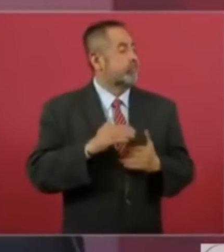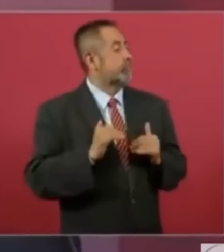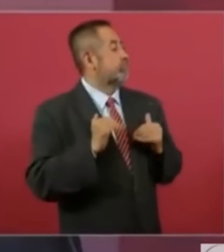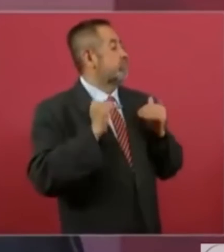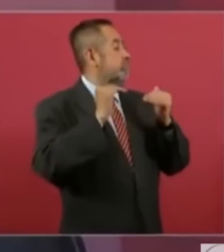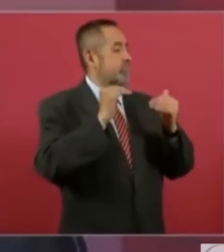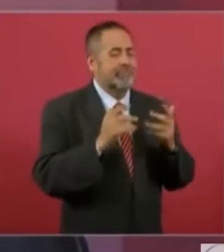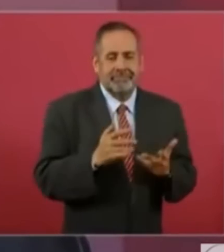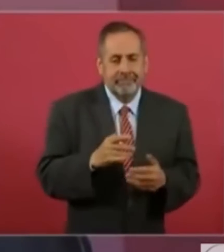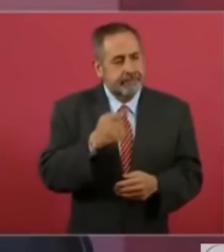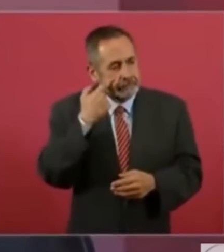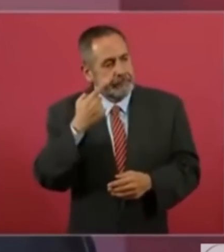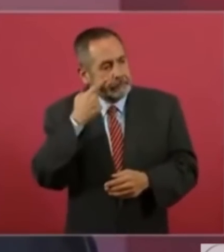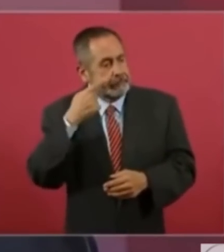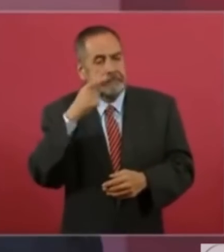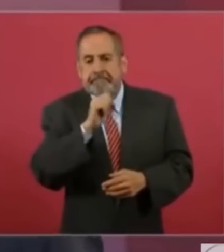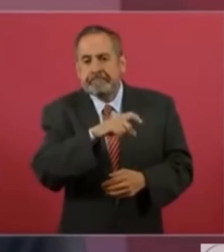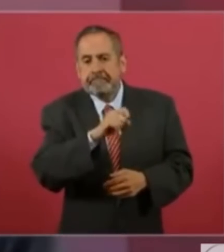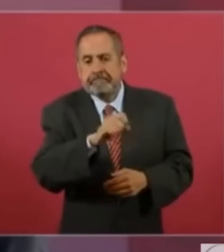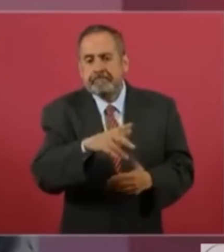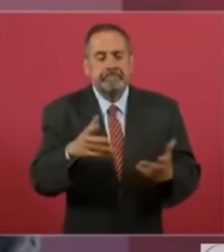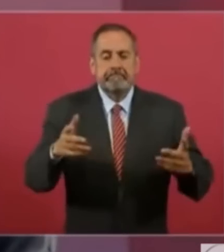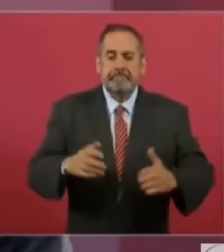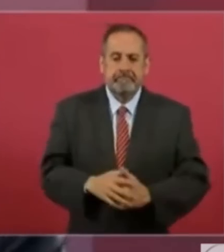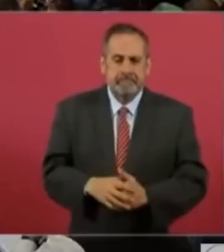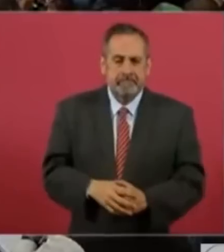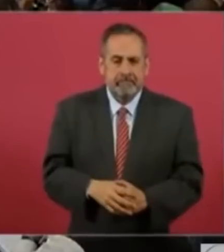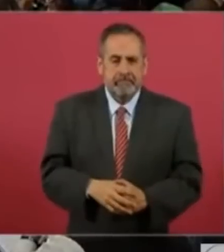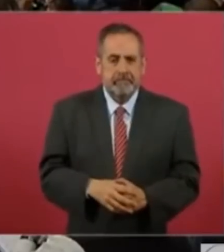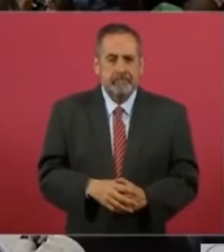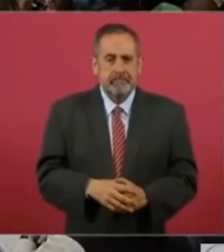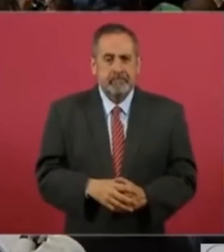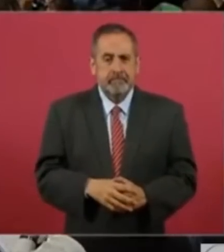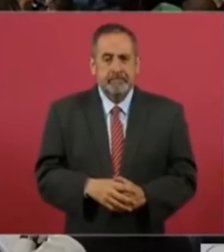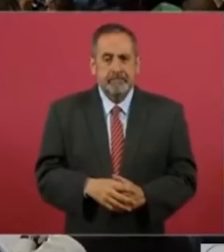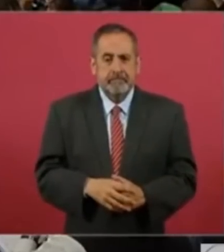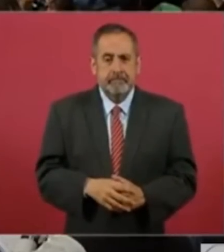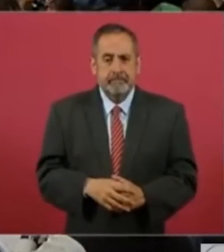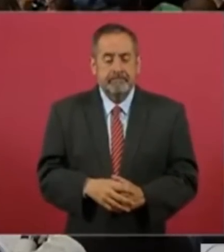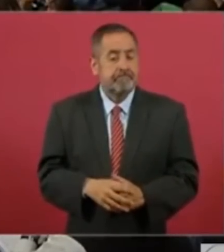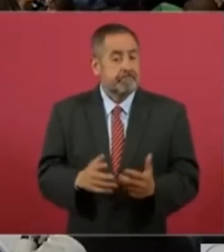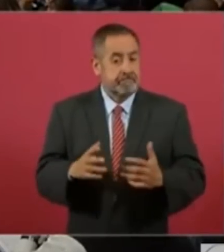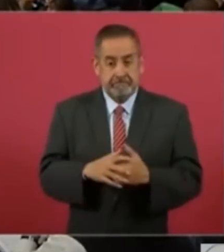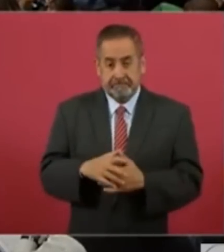en los pueblos los más